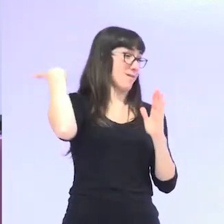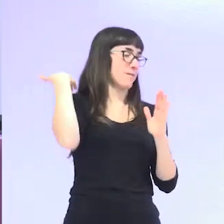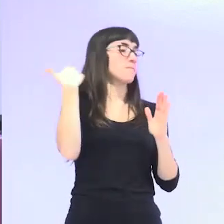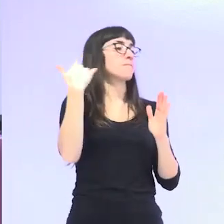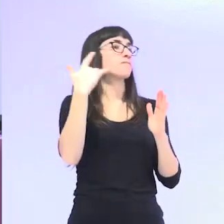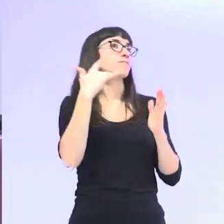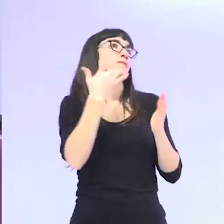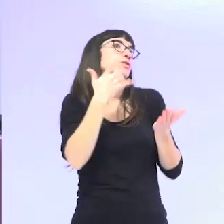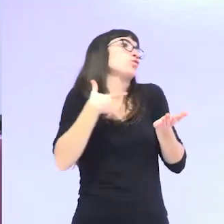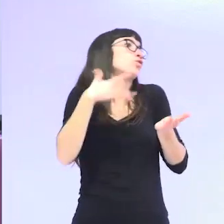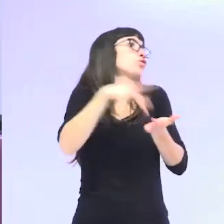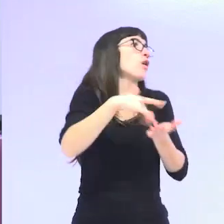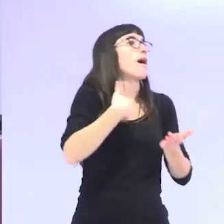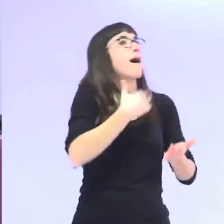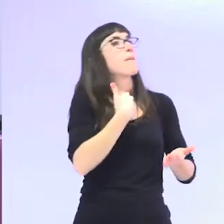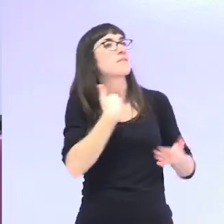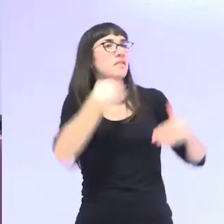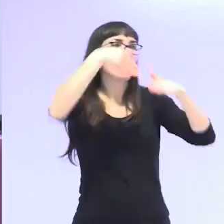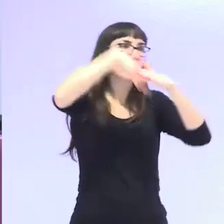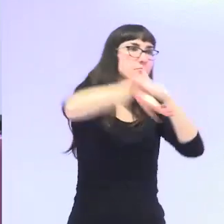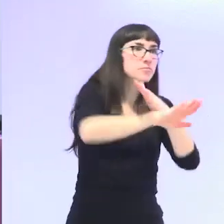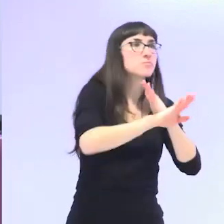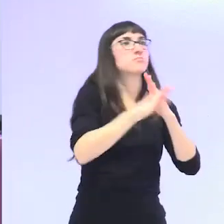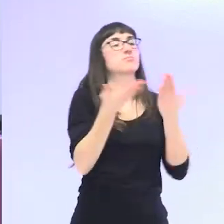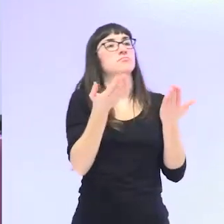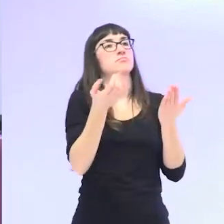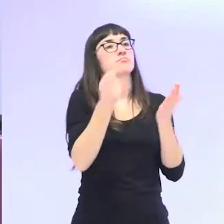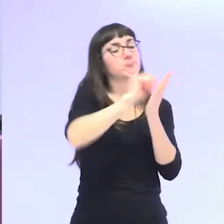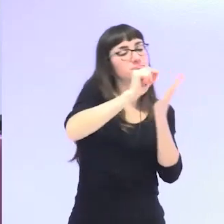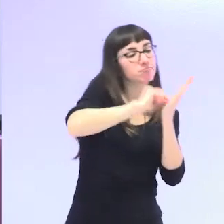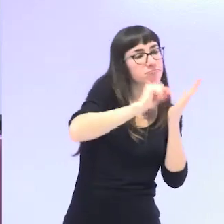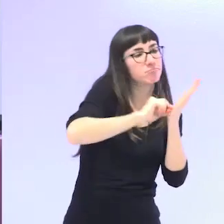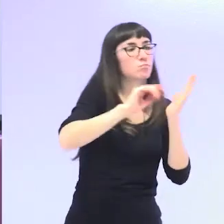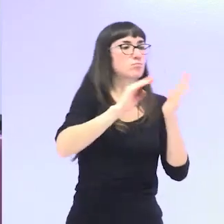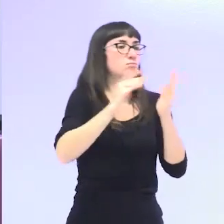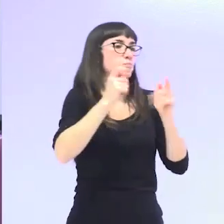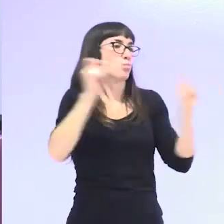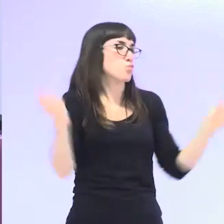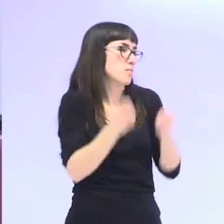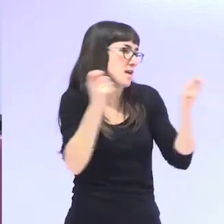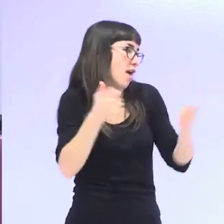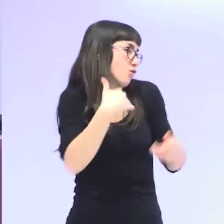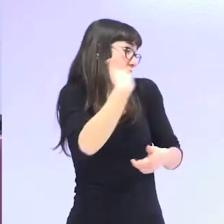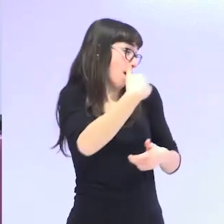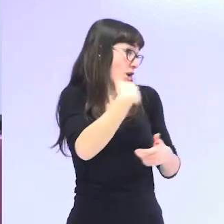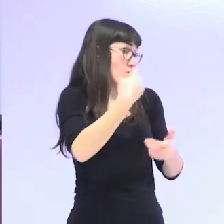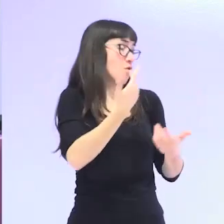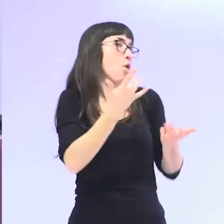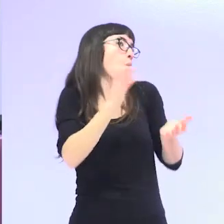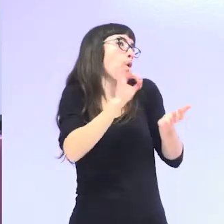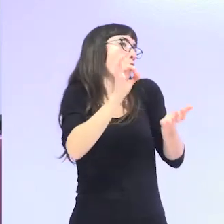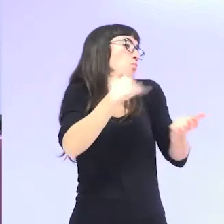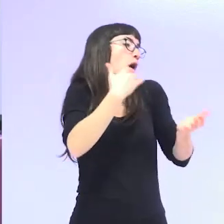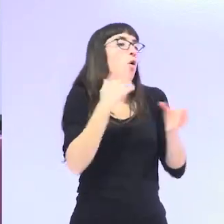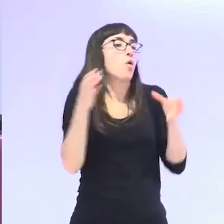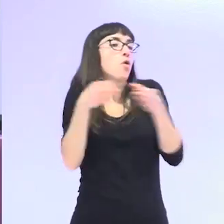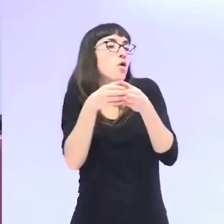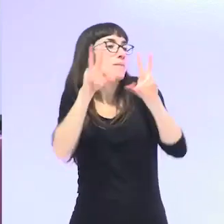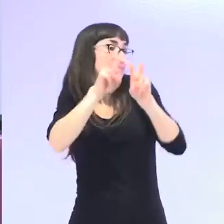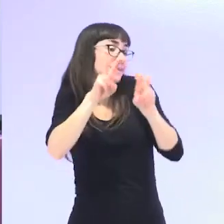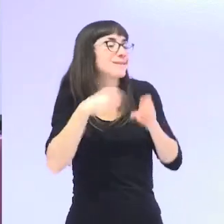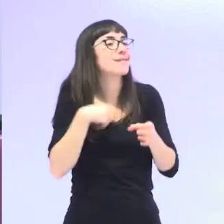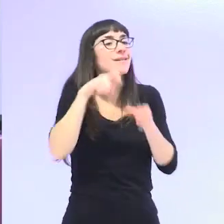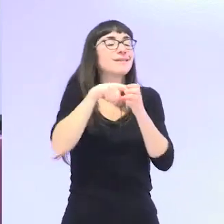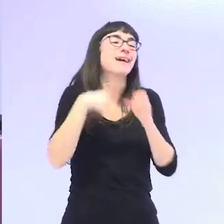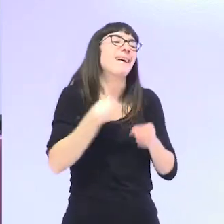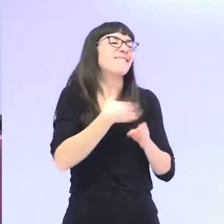hacer alguna publicación, cuando intentaba publicar algún artículo, cuando estaba trabajando en algún equipo de investigación, era buscar